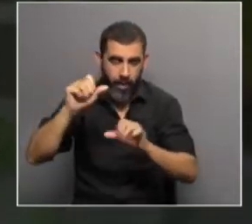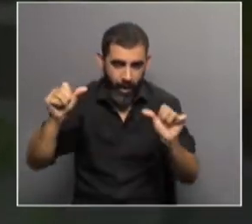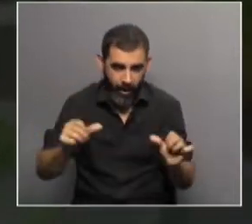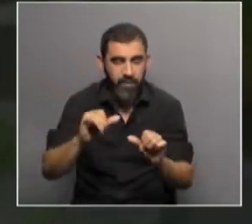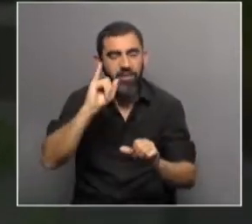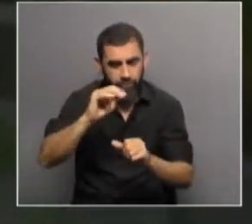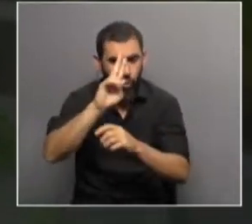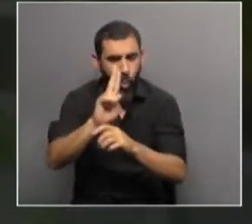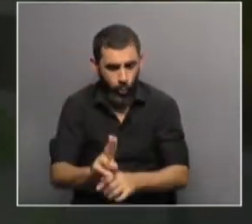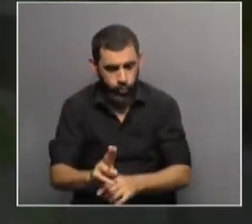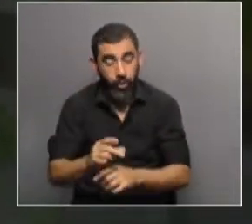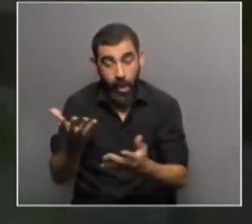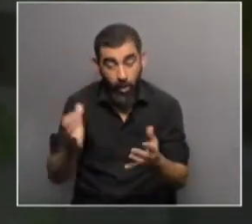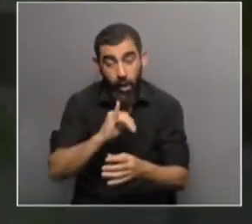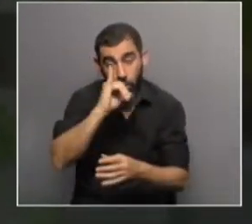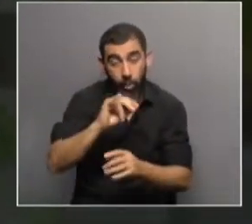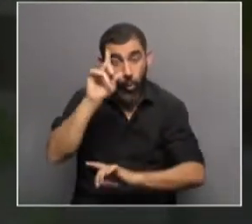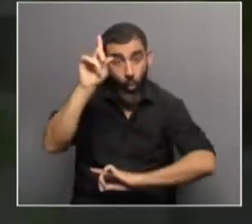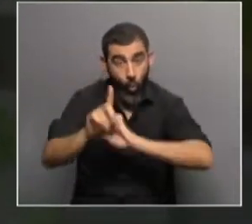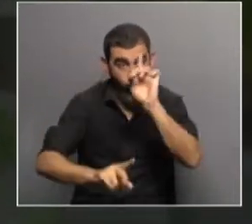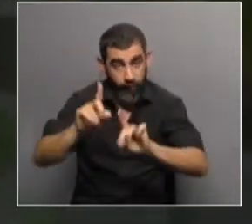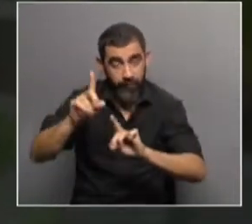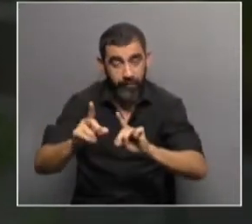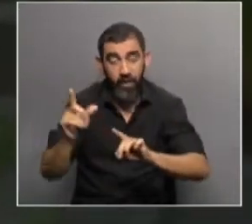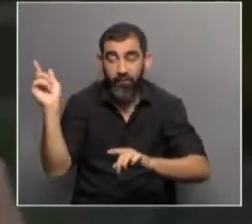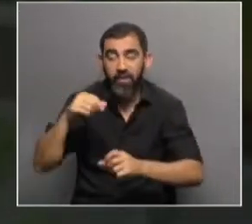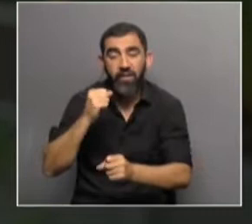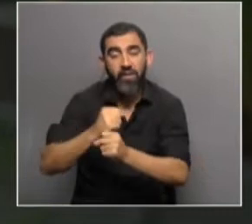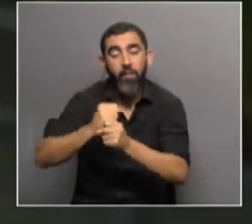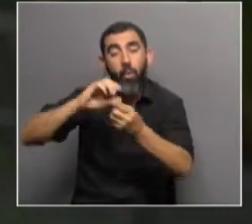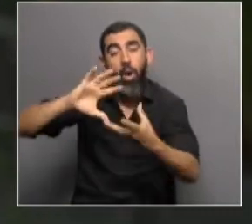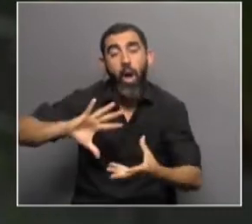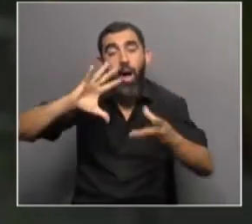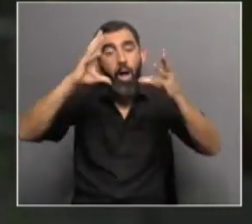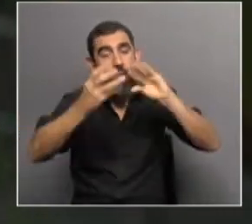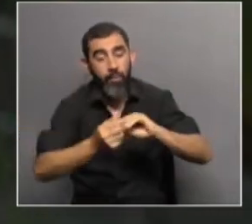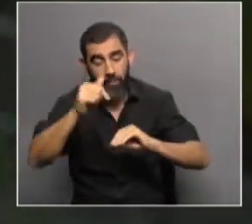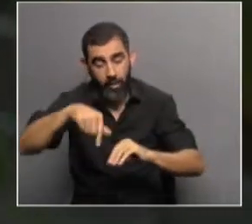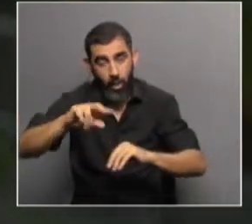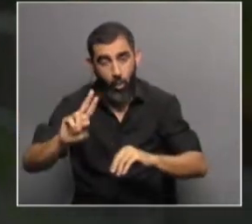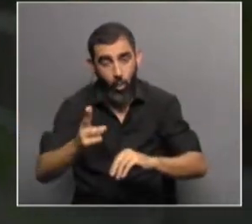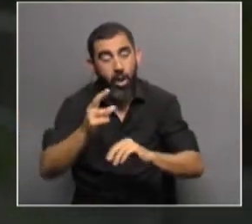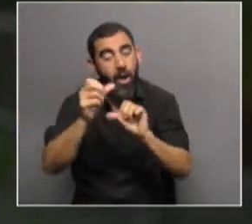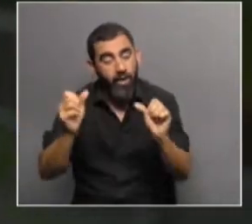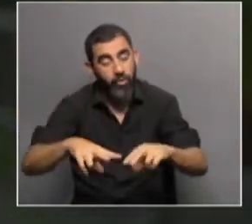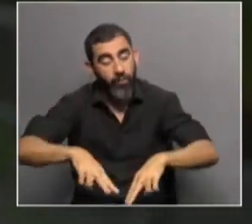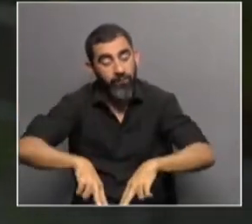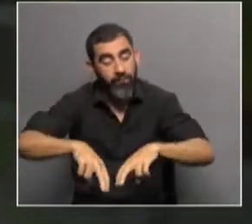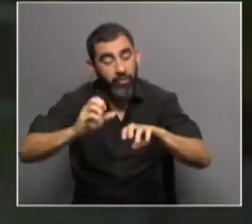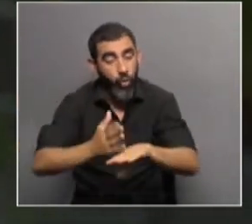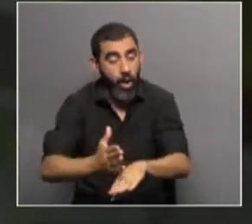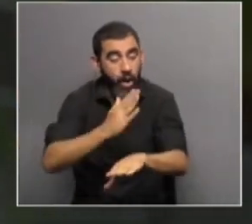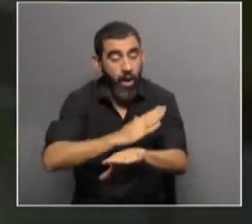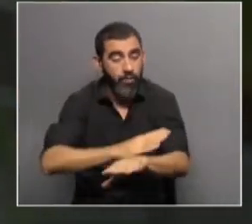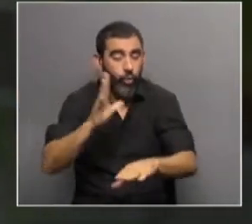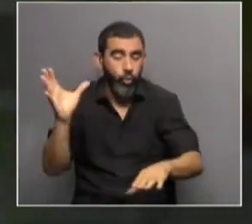muchísimo, y sí les cuento que ahora, desde la universidad, estamos trabajando en la adaptación para el Uruguay. Estamos haciendo un estudio preliminar de